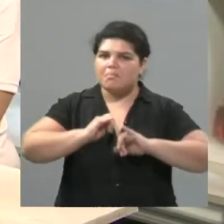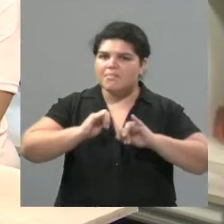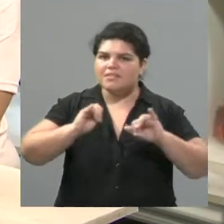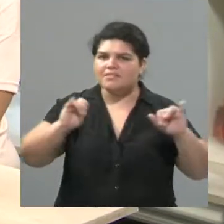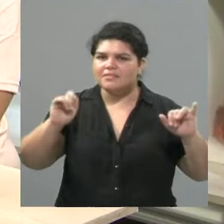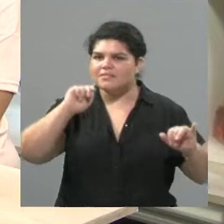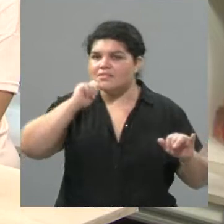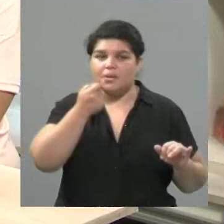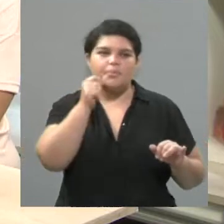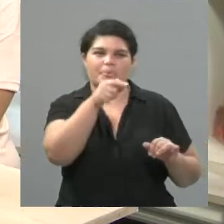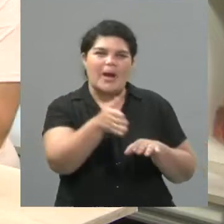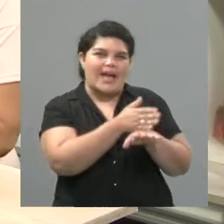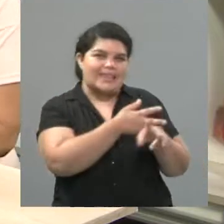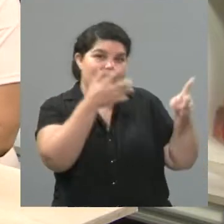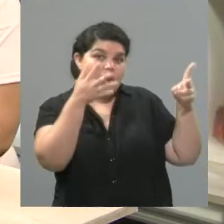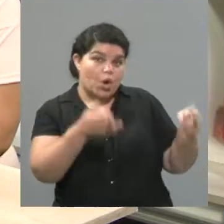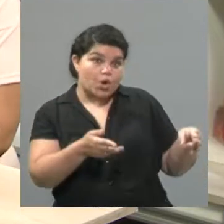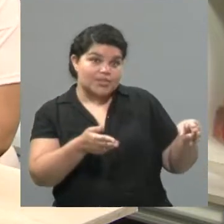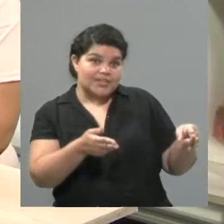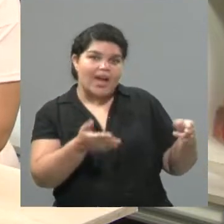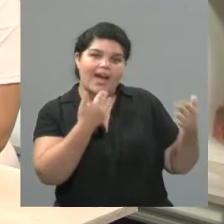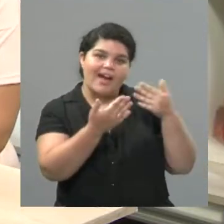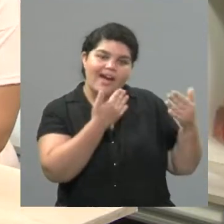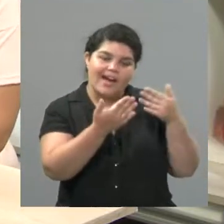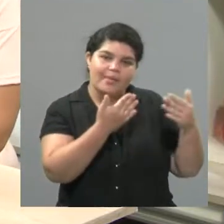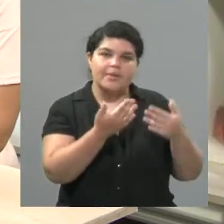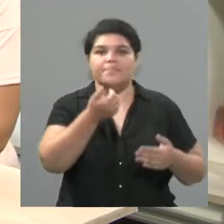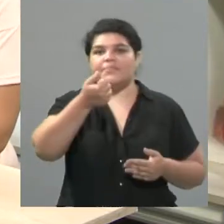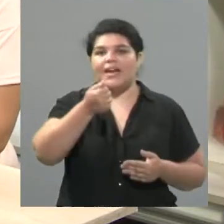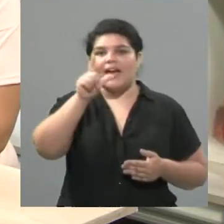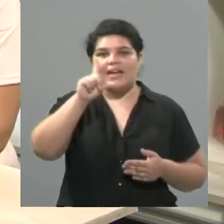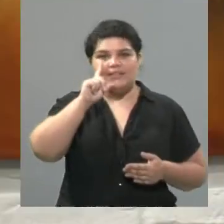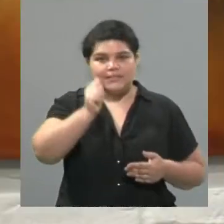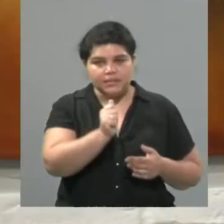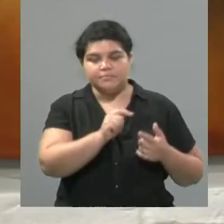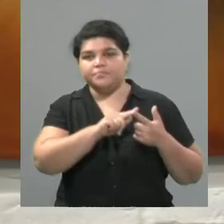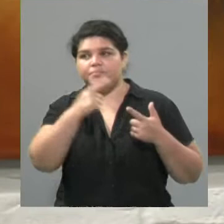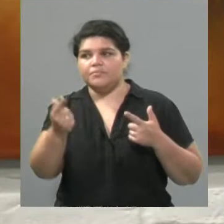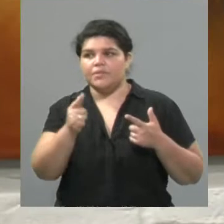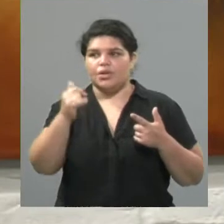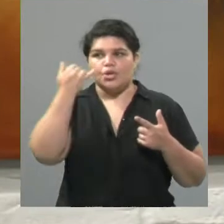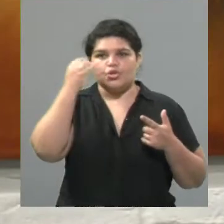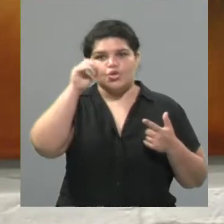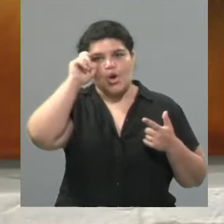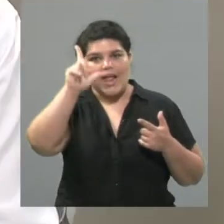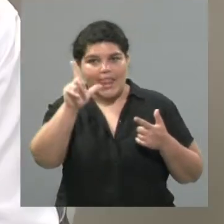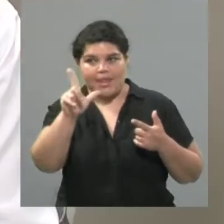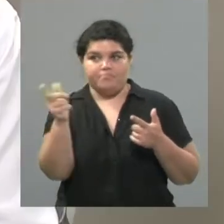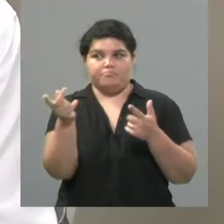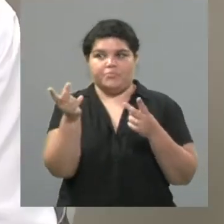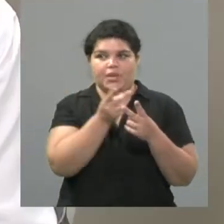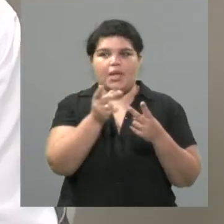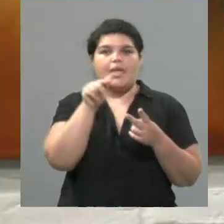estábamos fuera de aire, se lo decías a los protagonistas de esta nota que son Agueda Mancilla y Joel Tempesti. Agueda es bailarina,